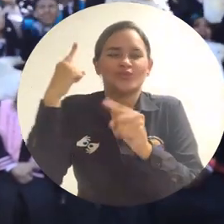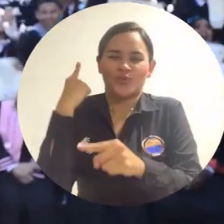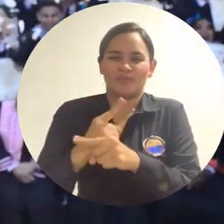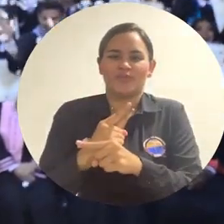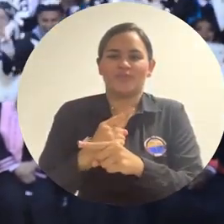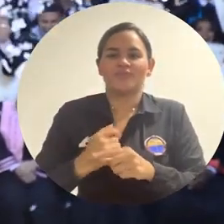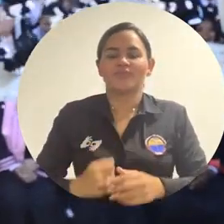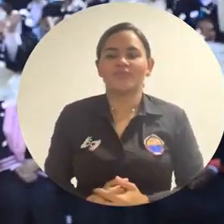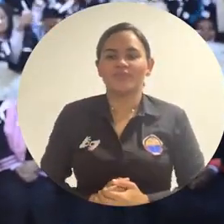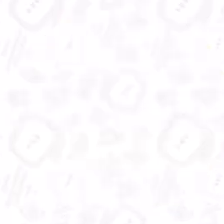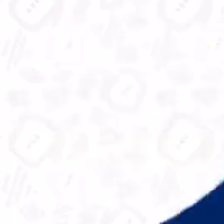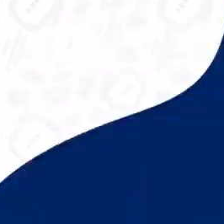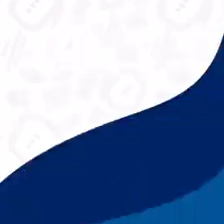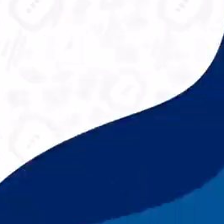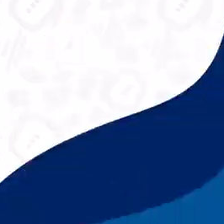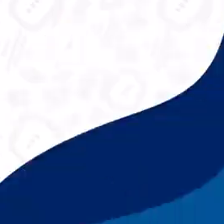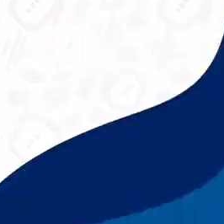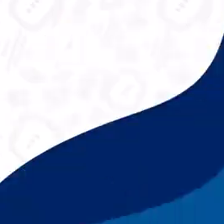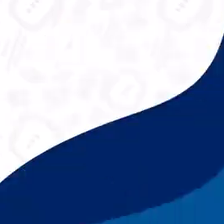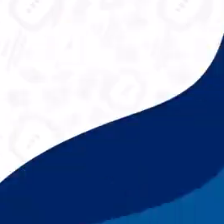uno seguir cumpliendo sus sueños.